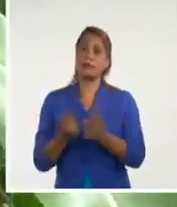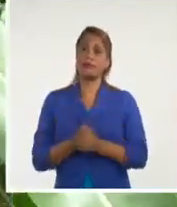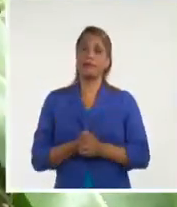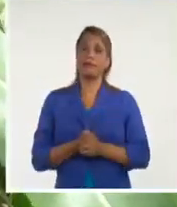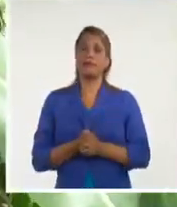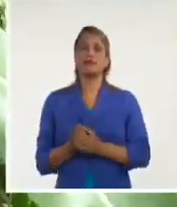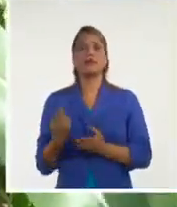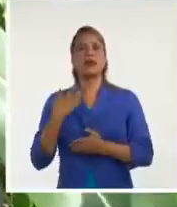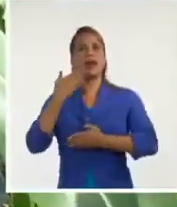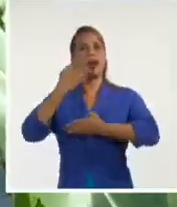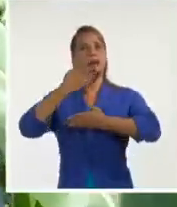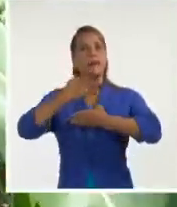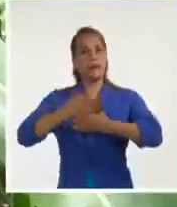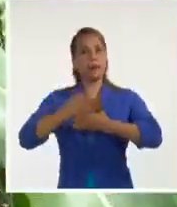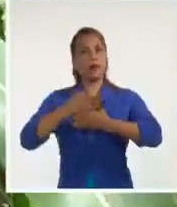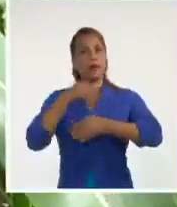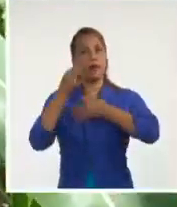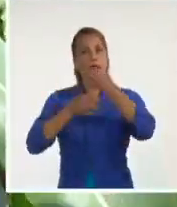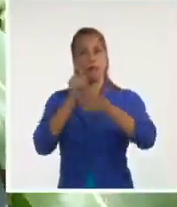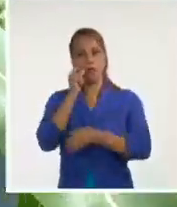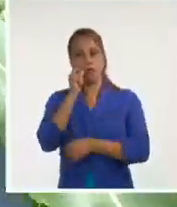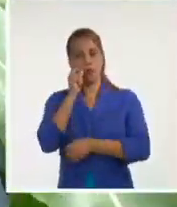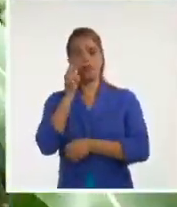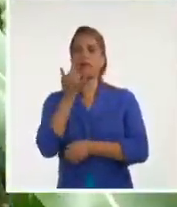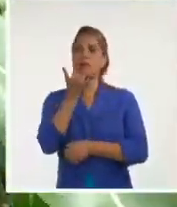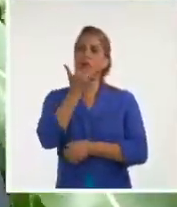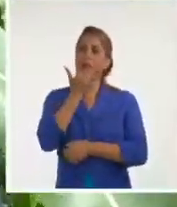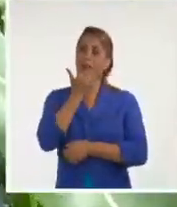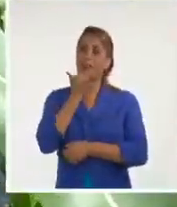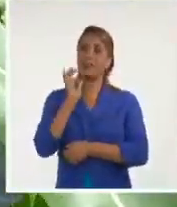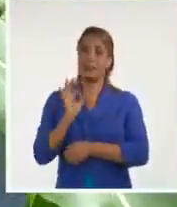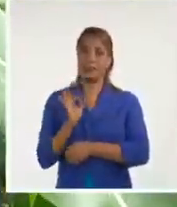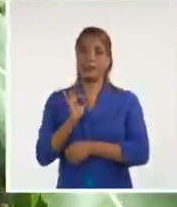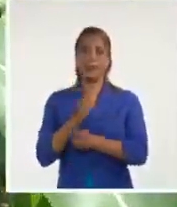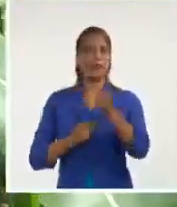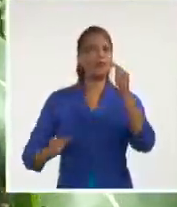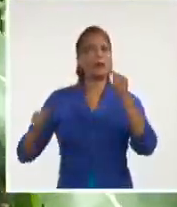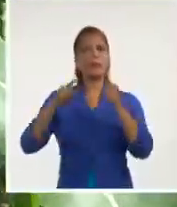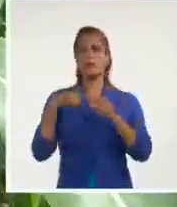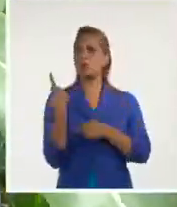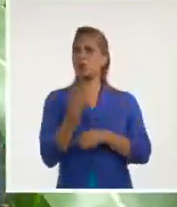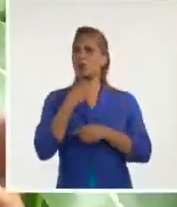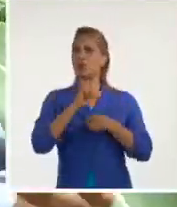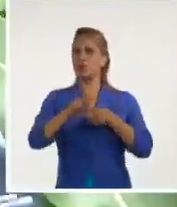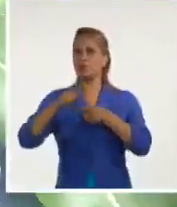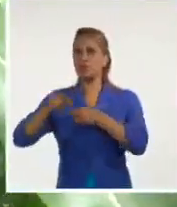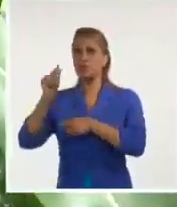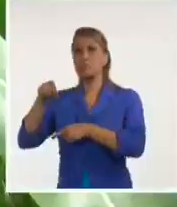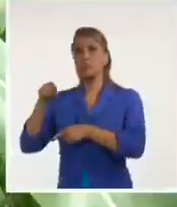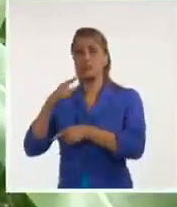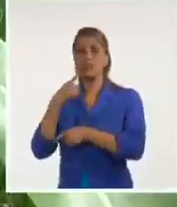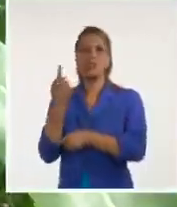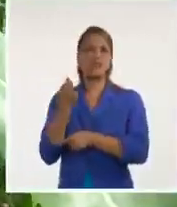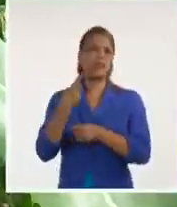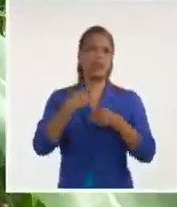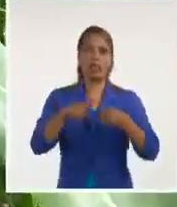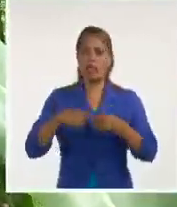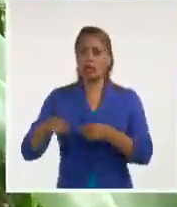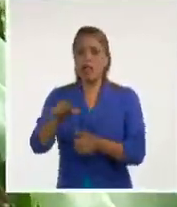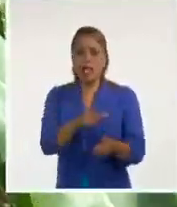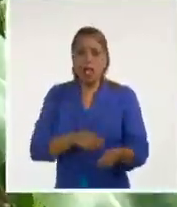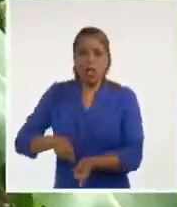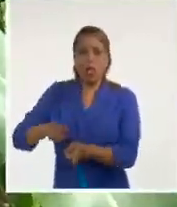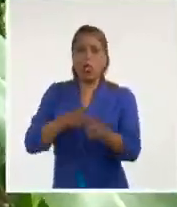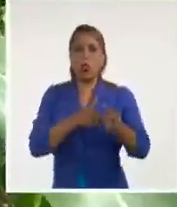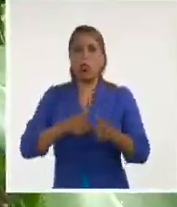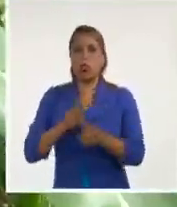bloqueo como nos afecta brutalmente, principalmente a nosotros los campesinos, en la falta de insumos, en la